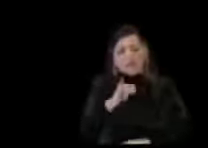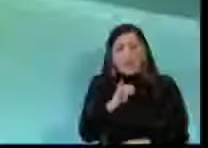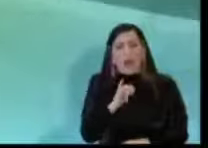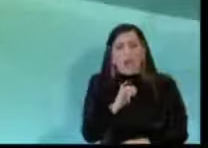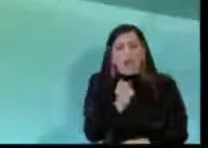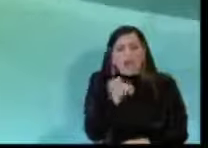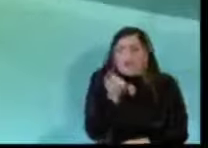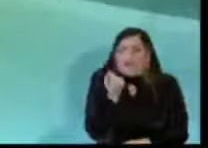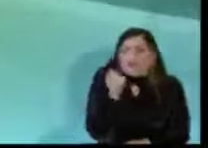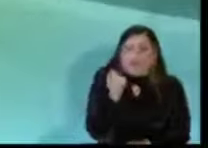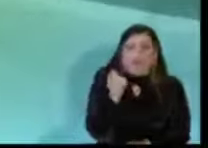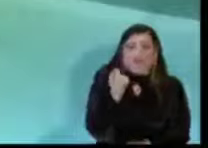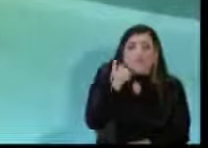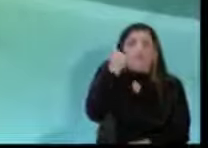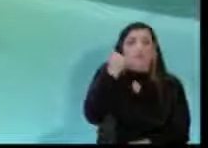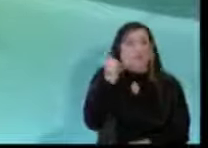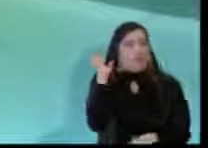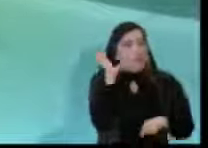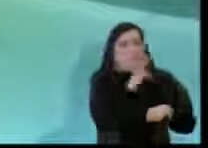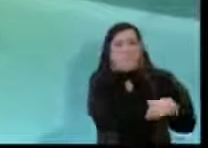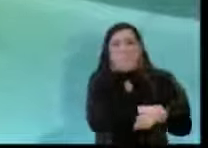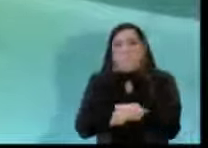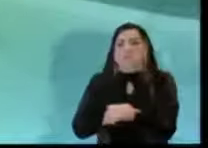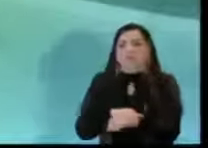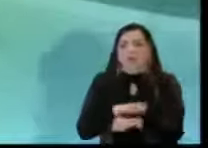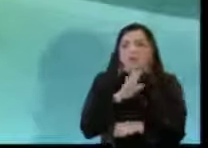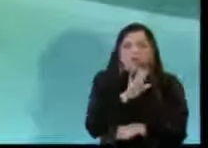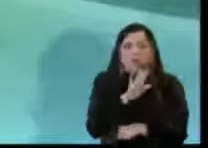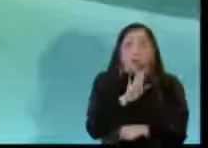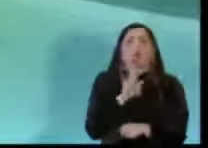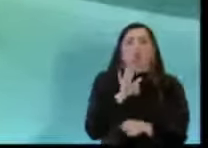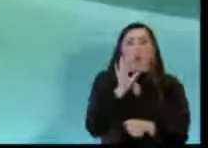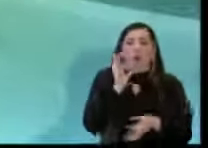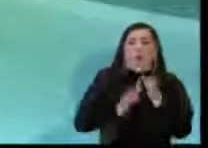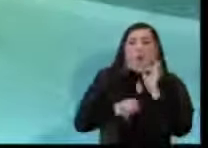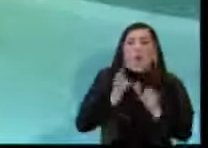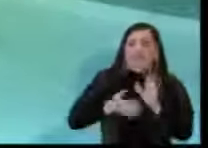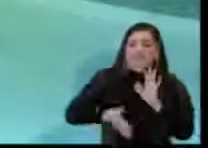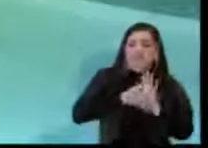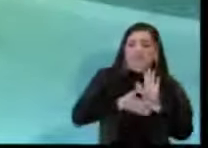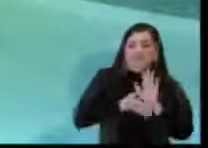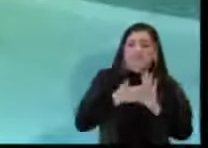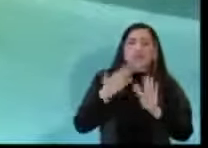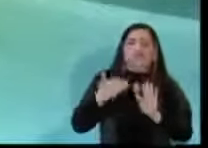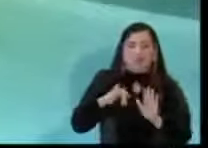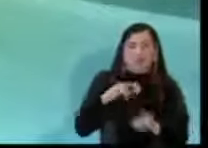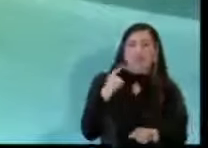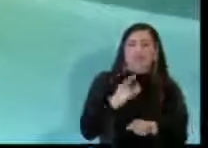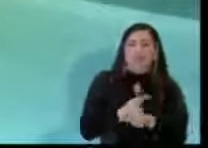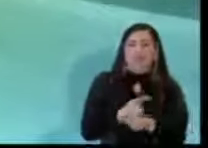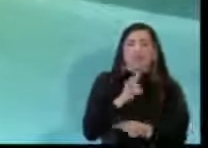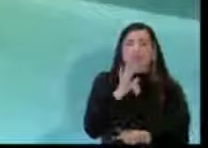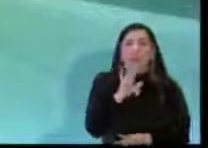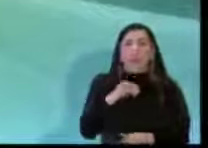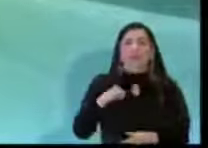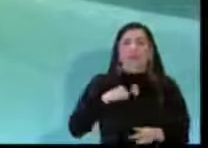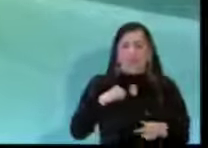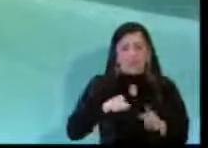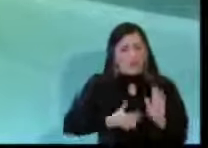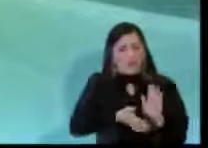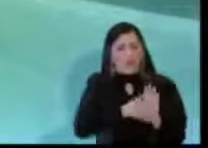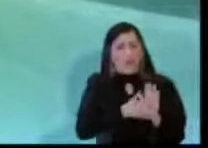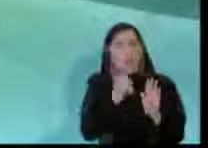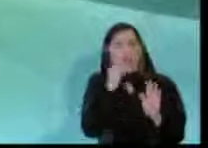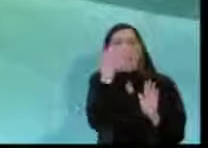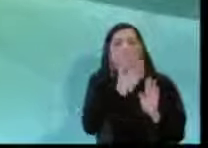fuera puesta ante un juez de garantías, captura que fue legalizada. Los diferentes elementos materiales